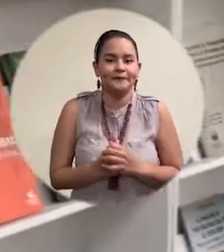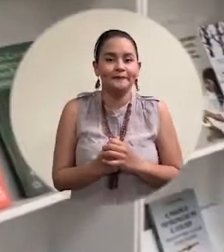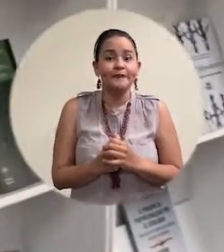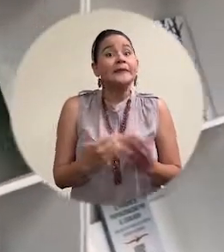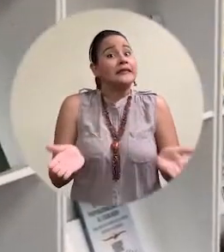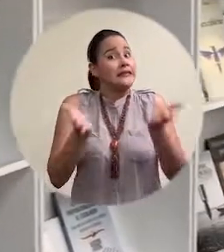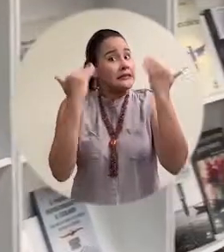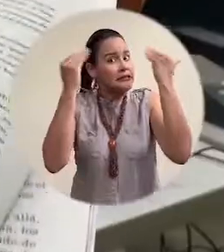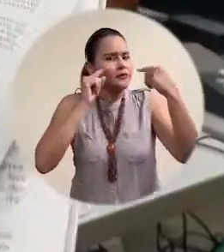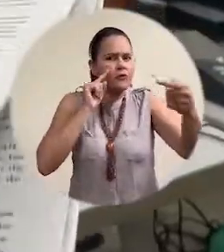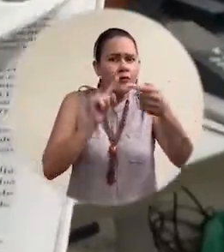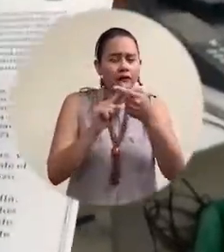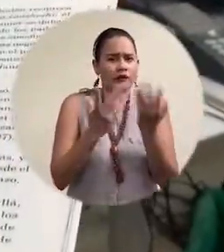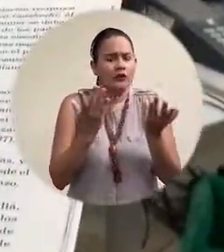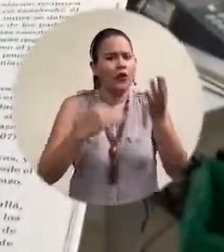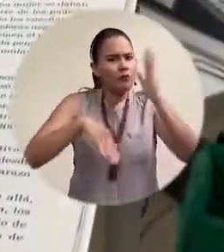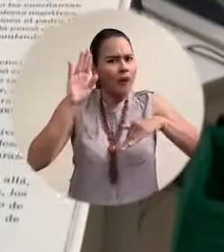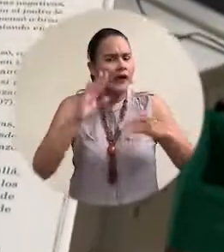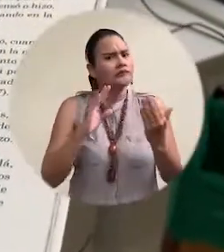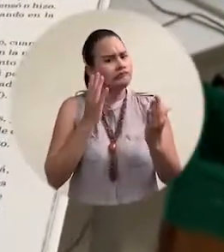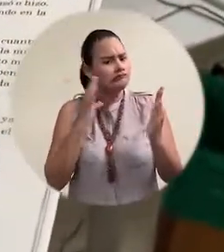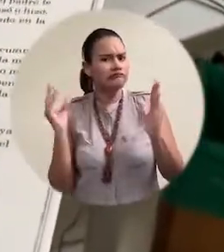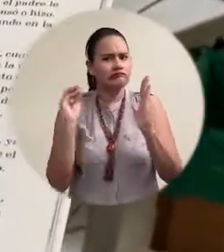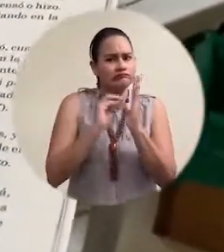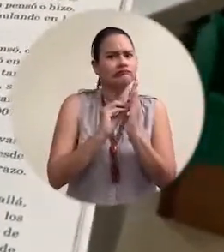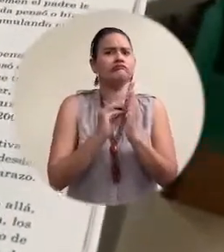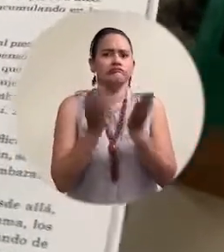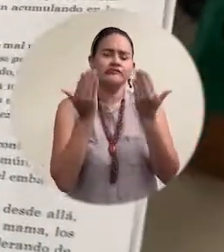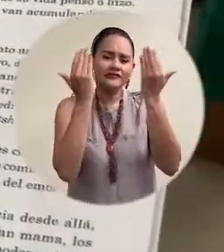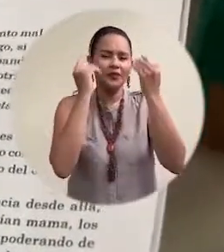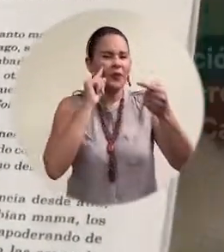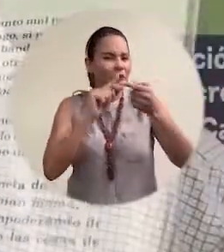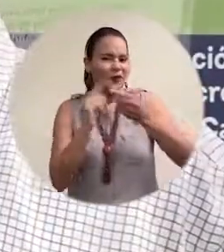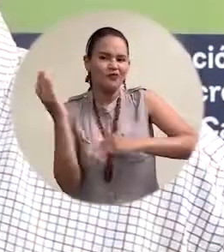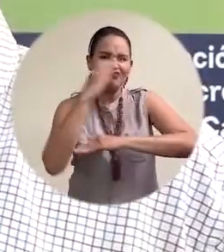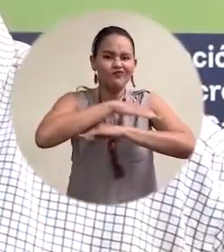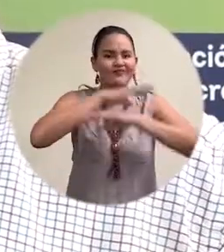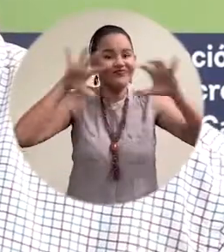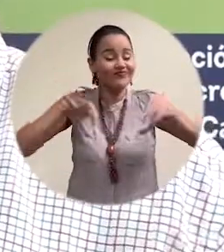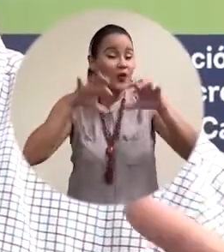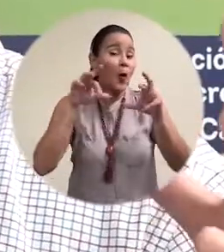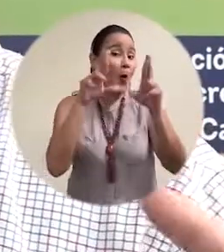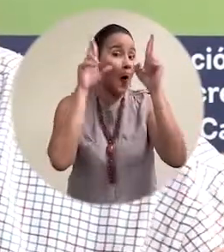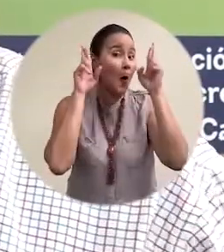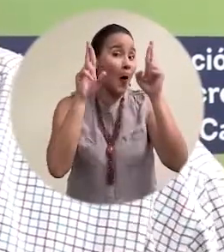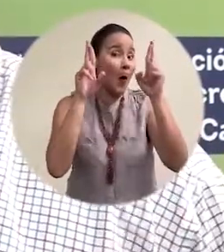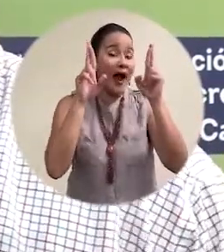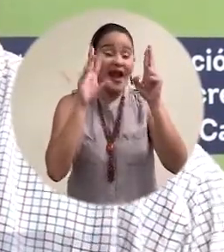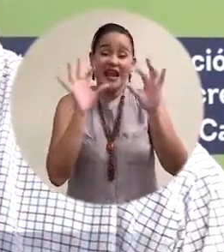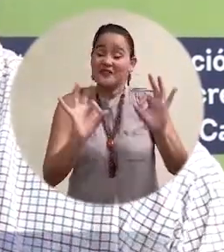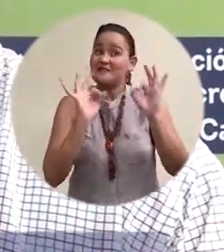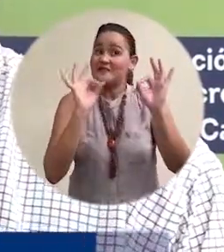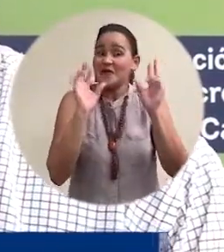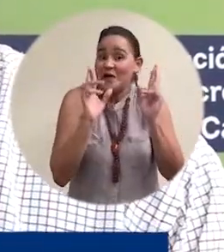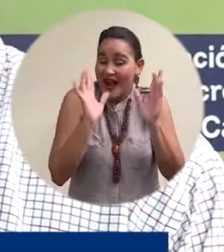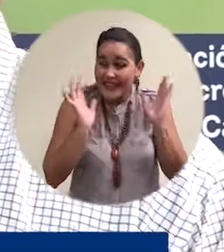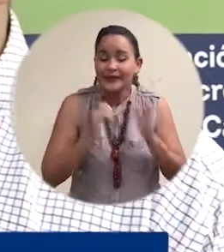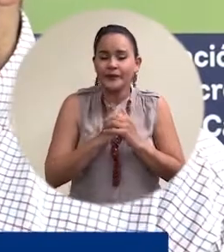un ejercicio que hemos querido implementar en esta jornada que esperamos que sea de mucho éxito ya